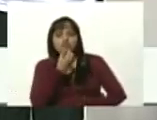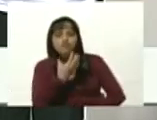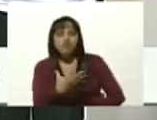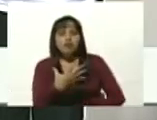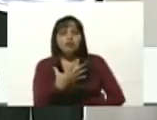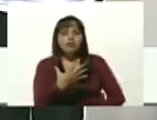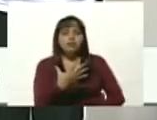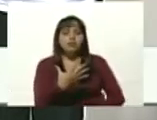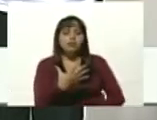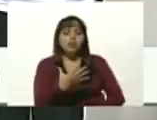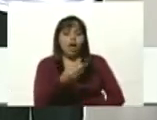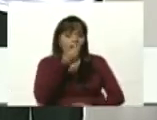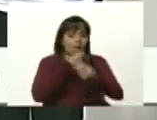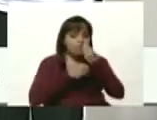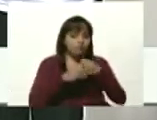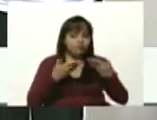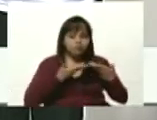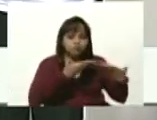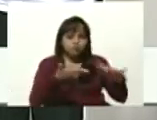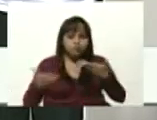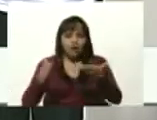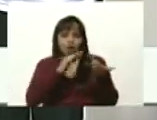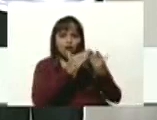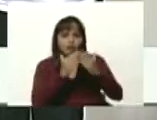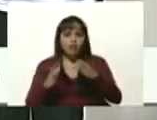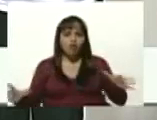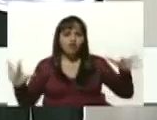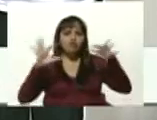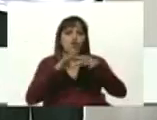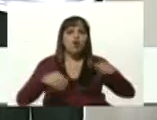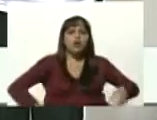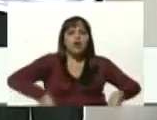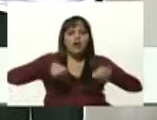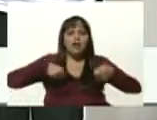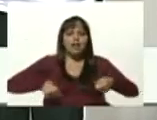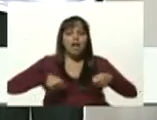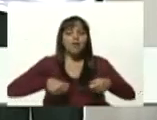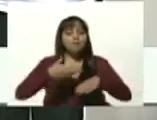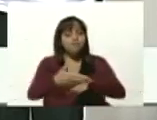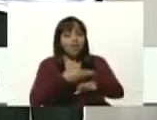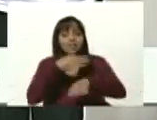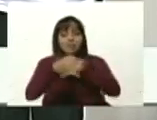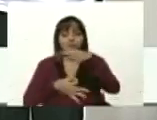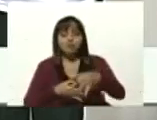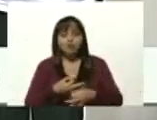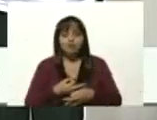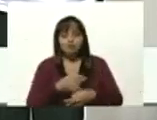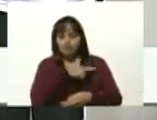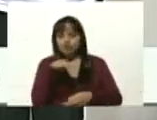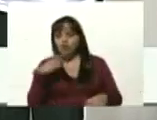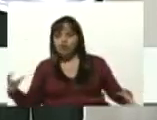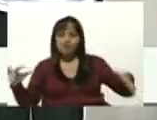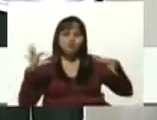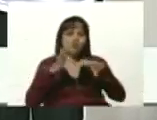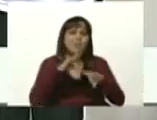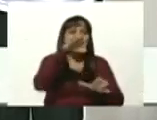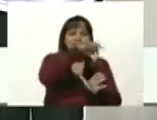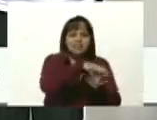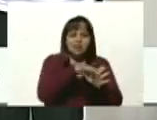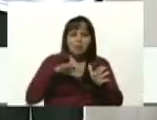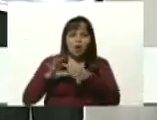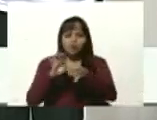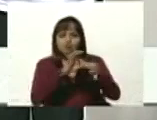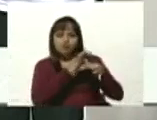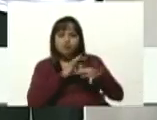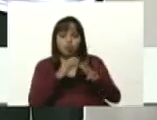para nuestras comunidades, en unión con los CLAS, así como usted lo dijo. Vamos a unirnos, vamos a sembrar en unión